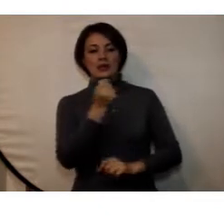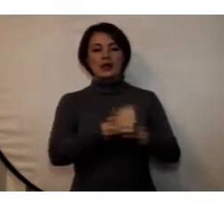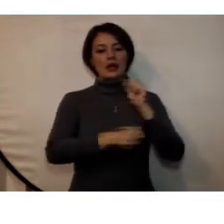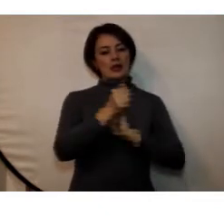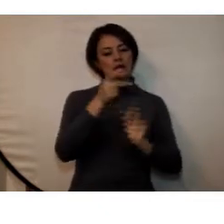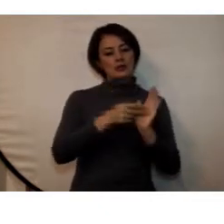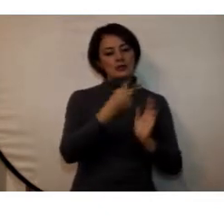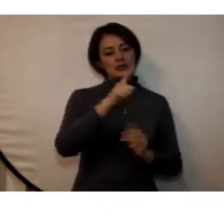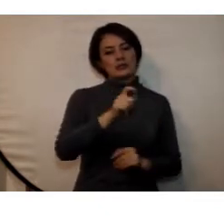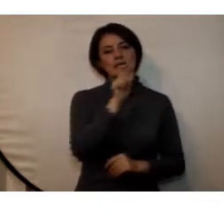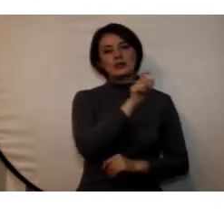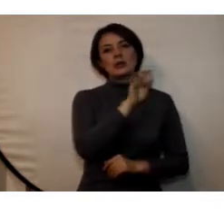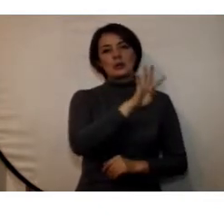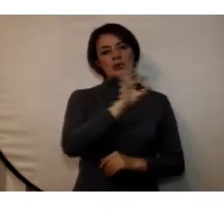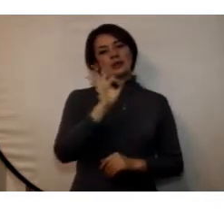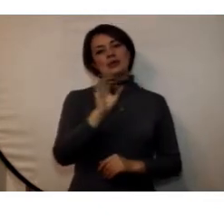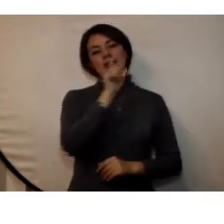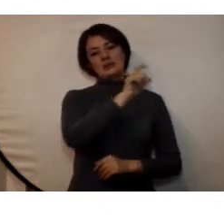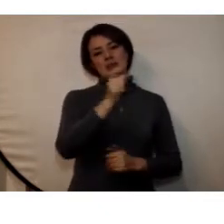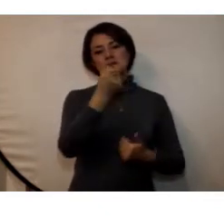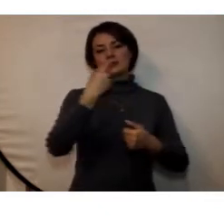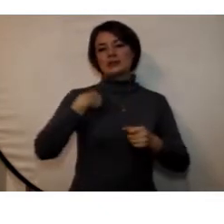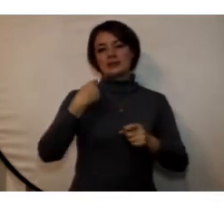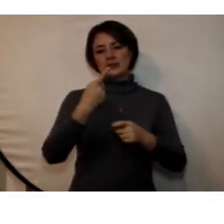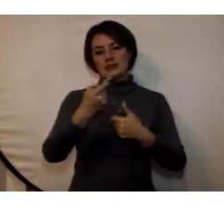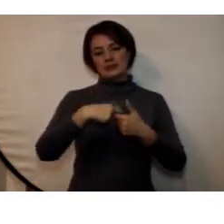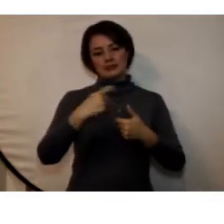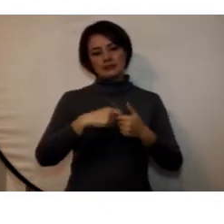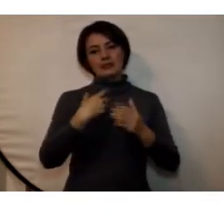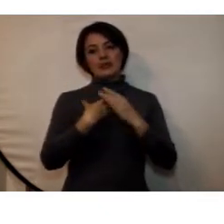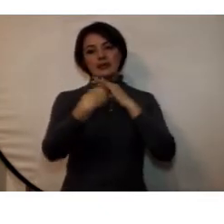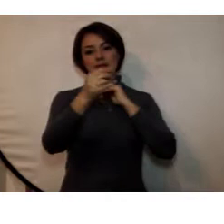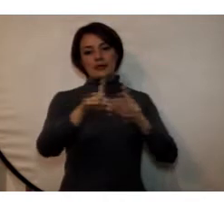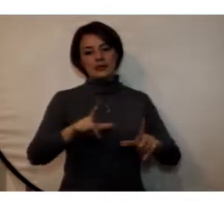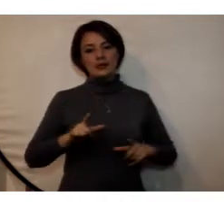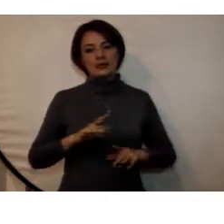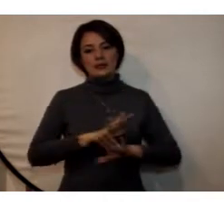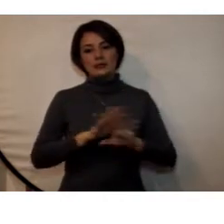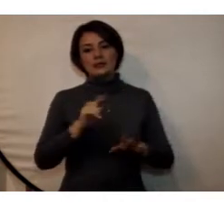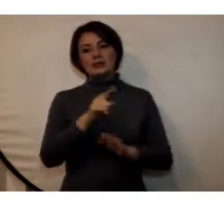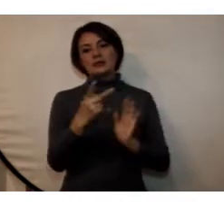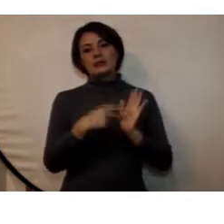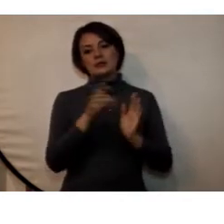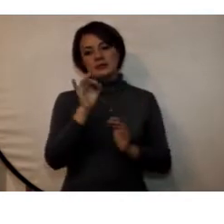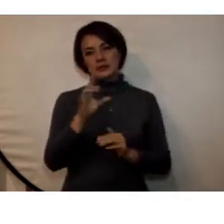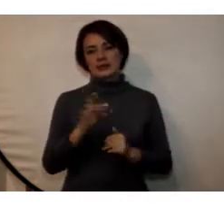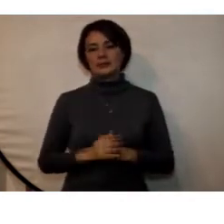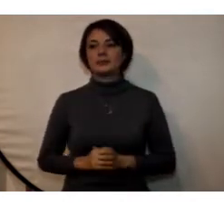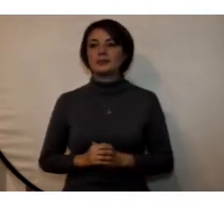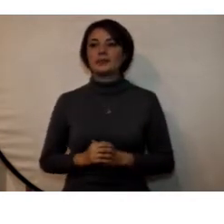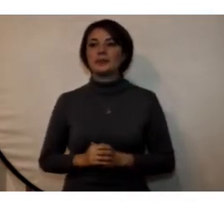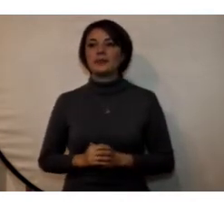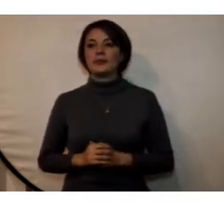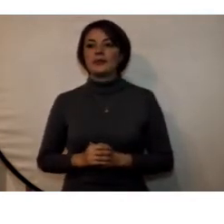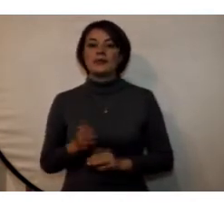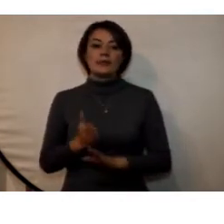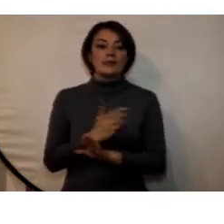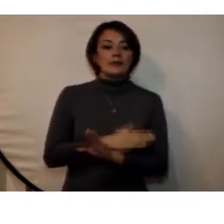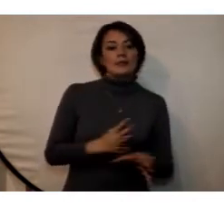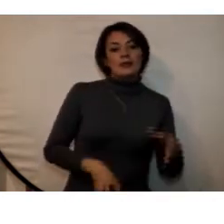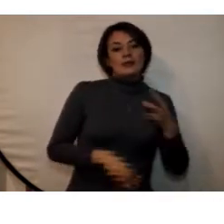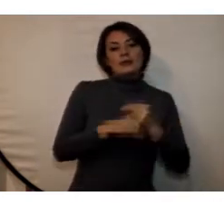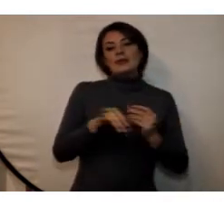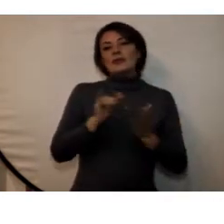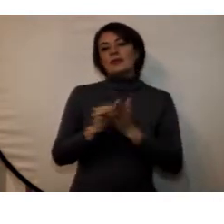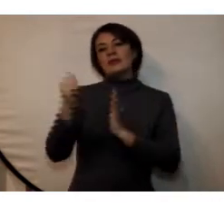permitió la vinculación de 43 egresados con un incremento del 59% con respecto al año 2015 adicional a lo anterior se